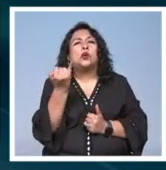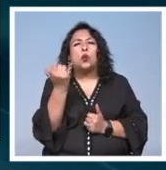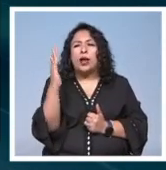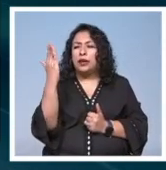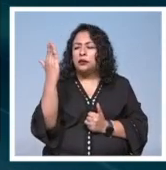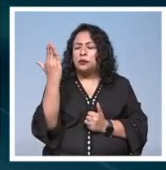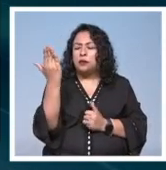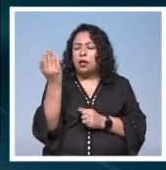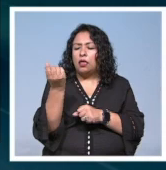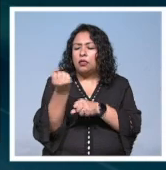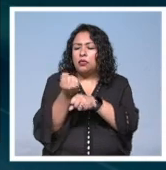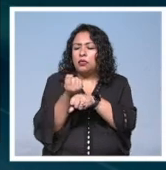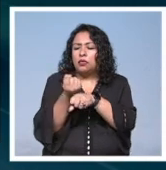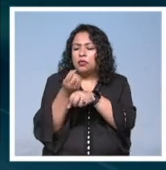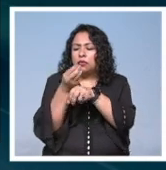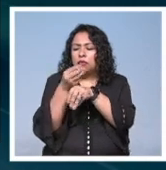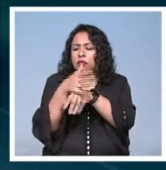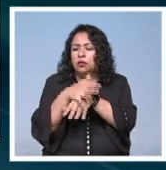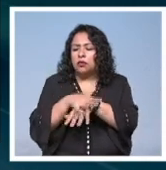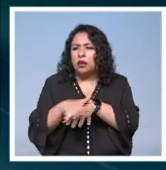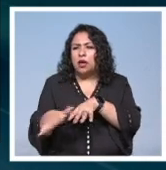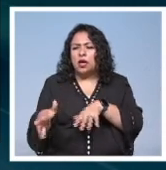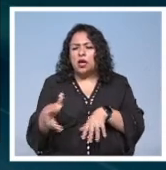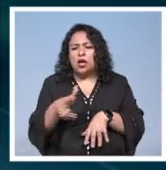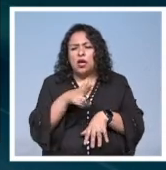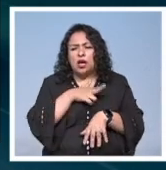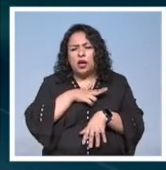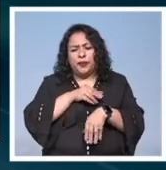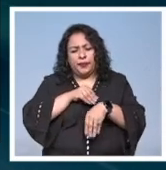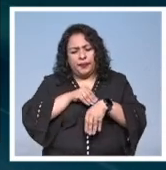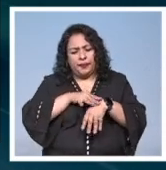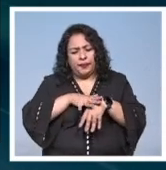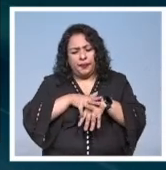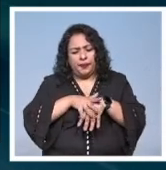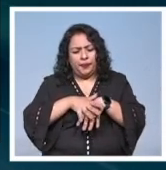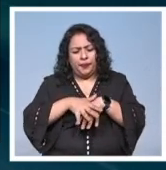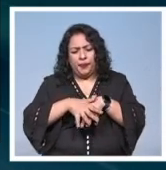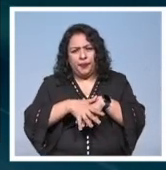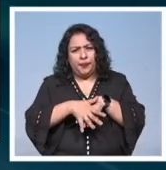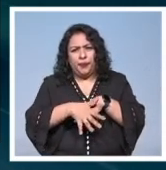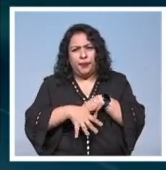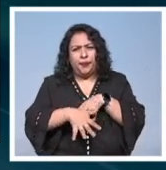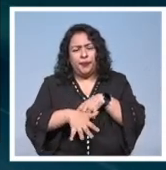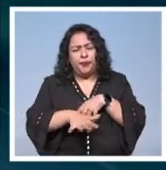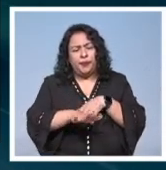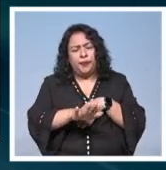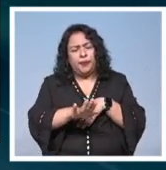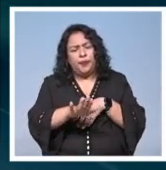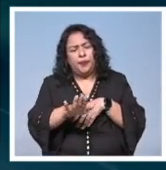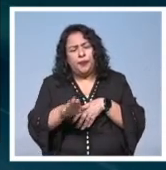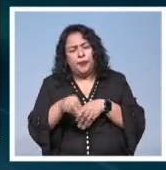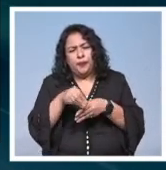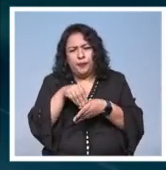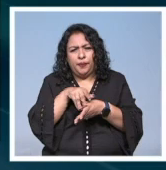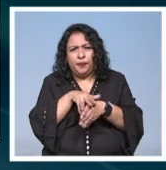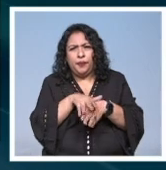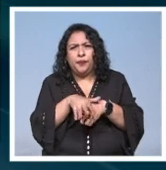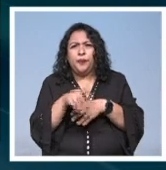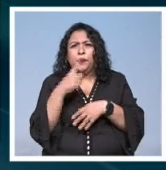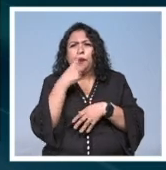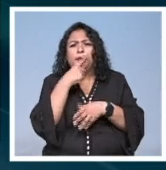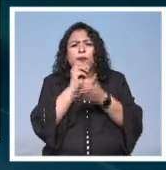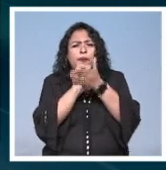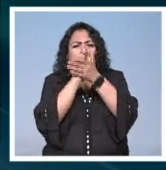sangra como una herida que escurre resbalo desfallezco y resbalo por la boca del